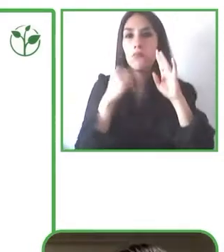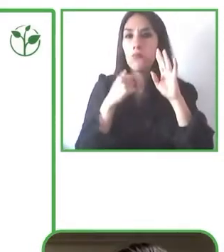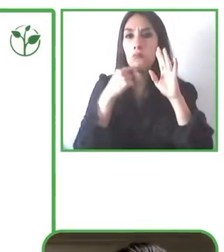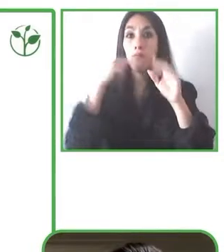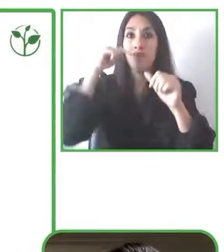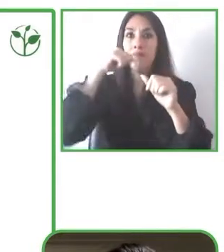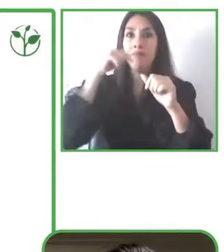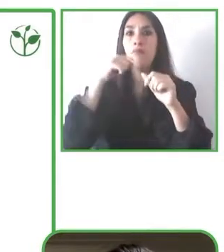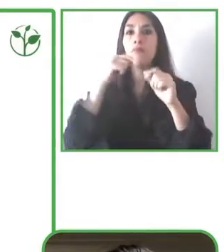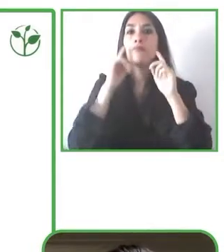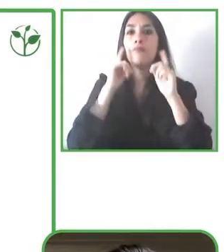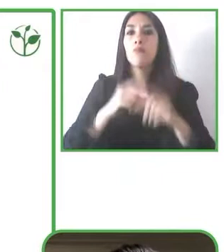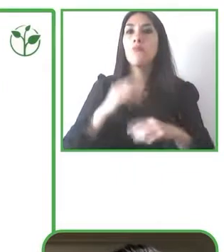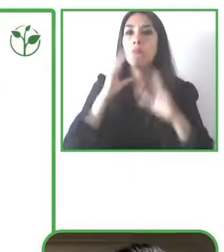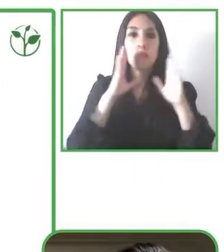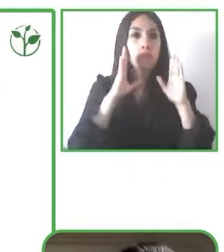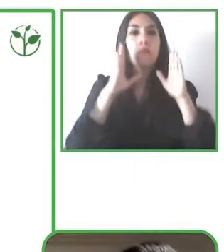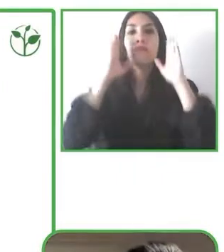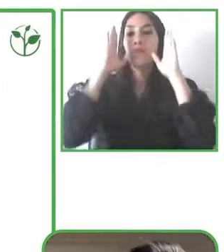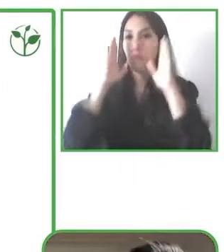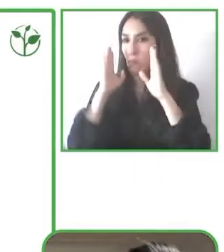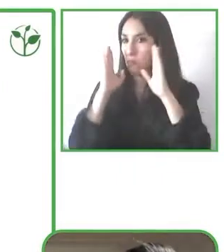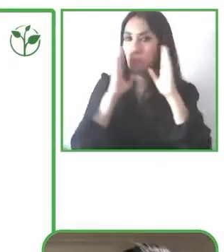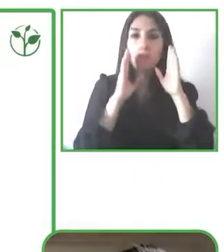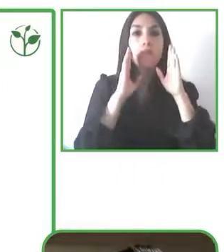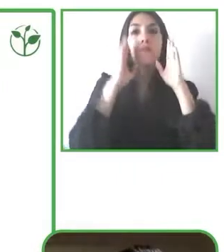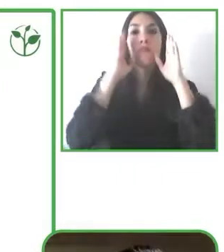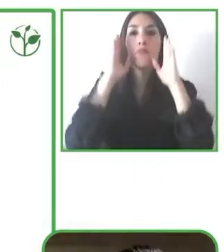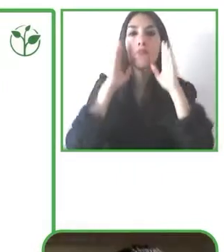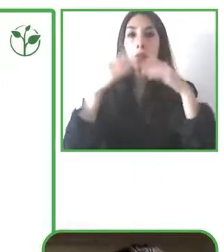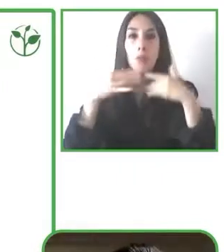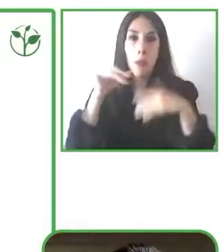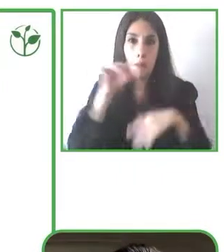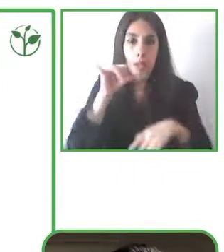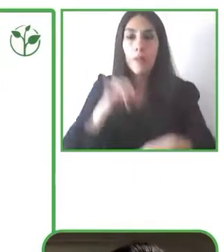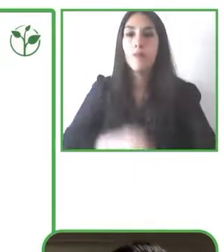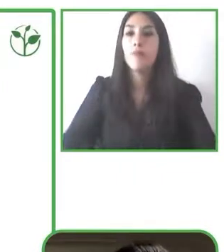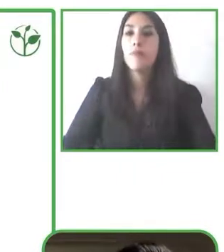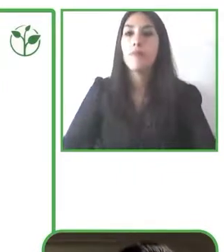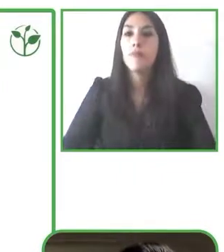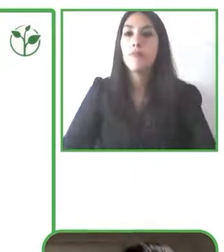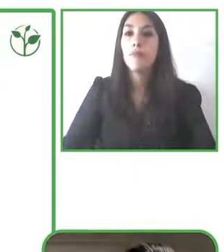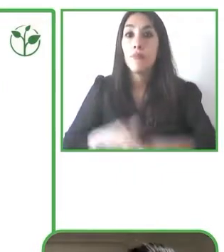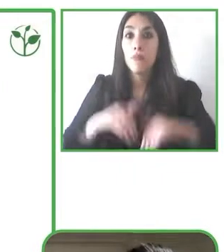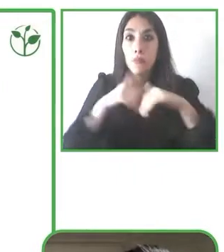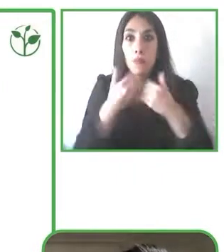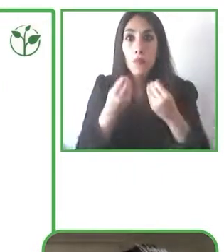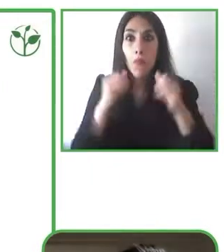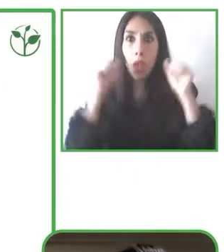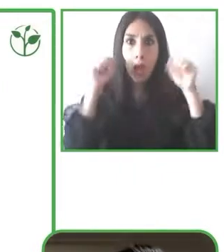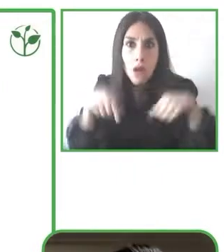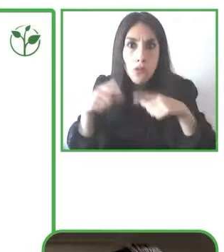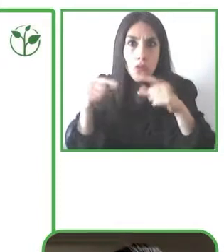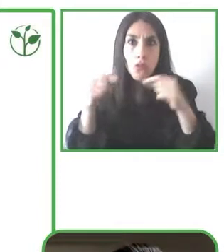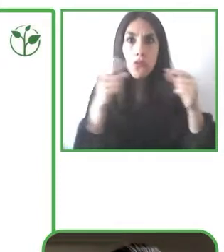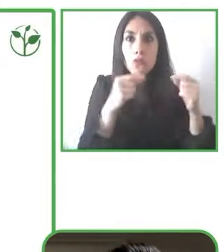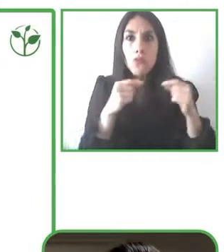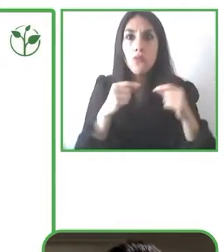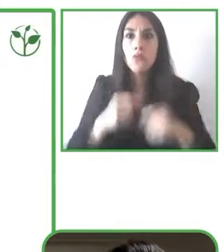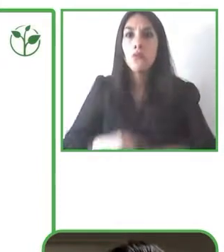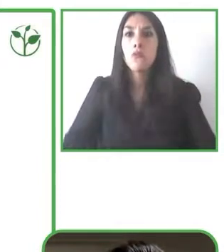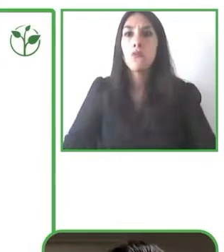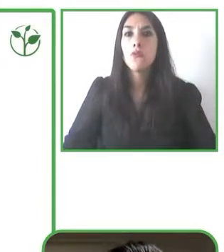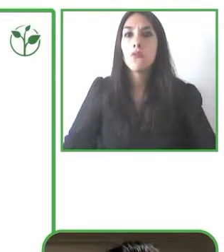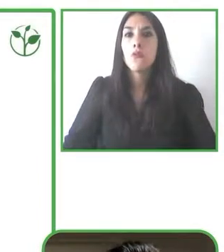movimientos. El beneficio es que puede calibrarse. Las señales que tomamos de los datos del sensor se